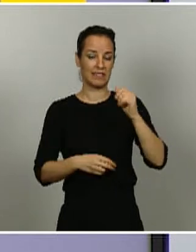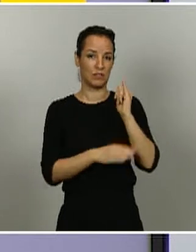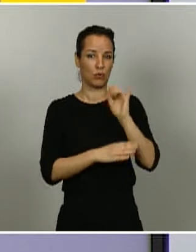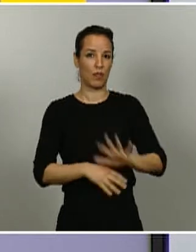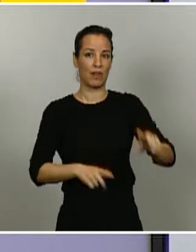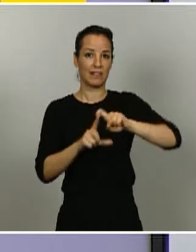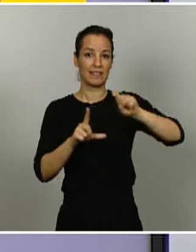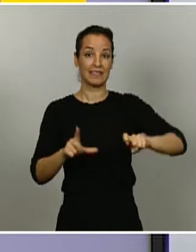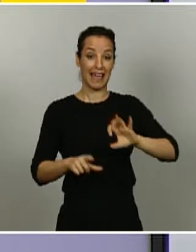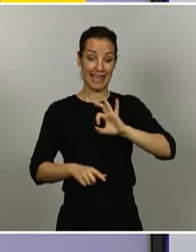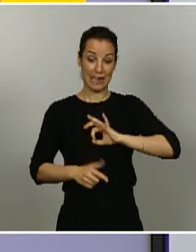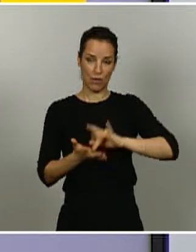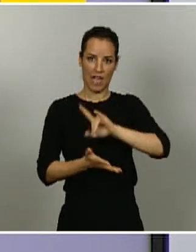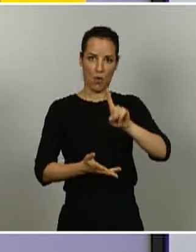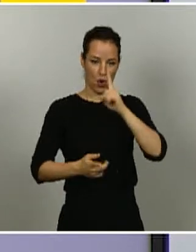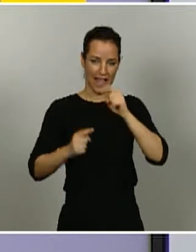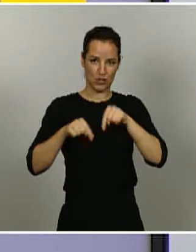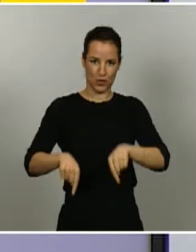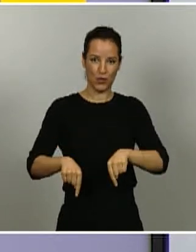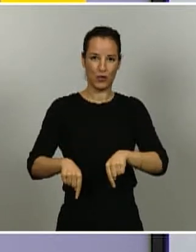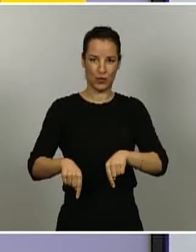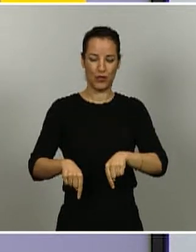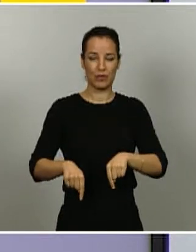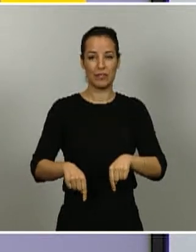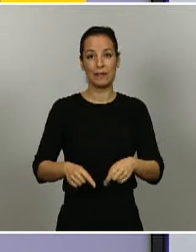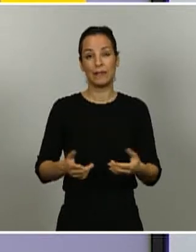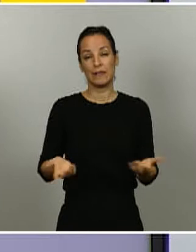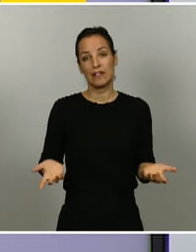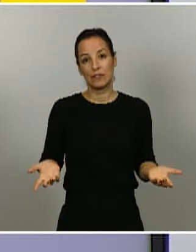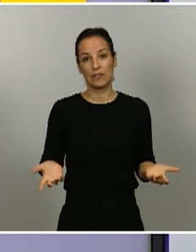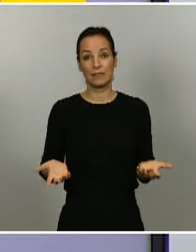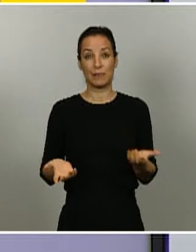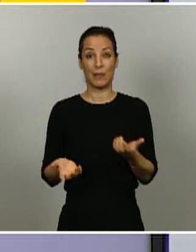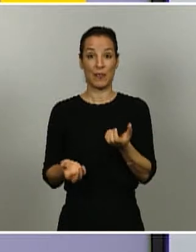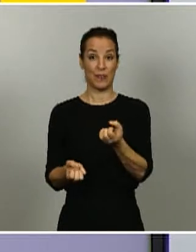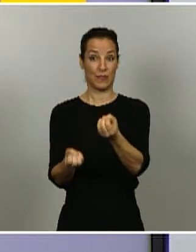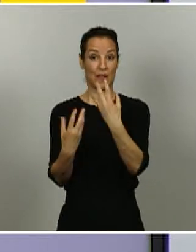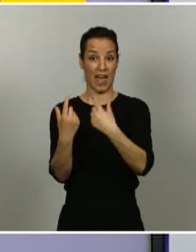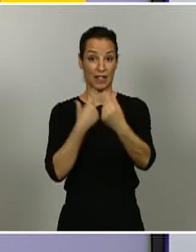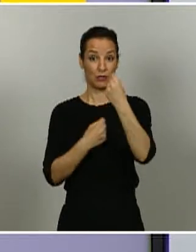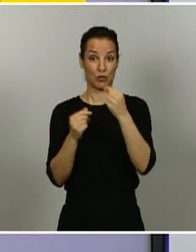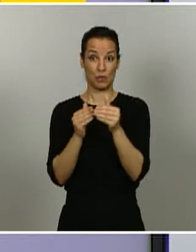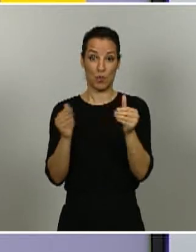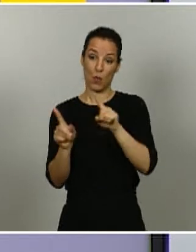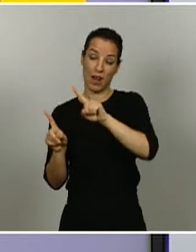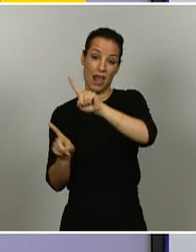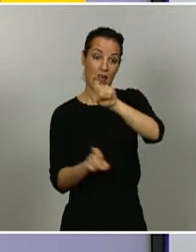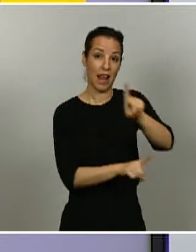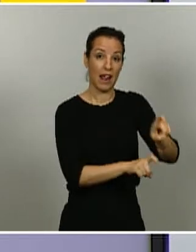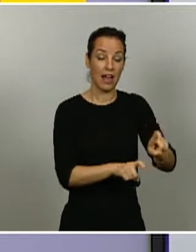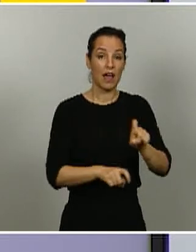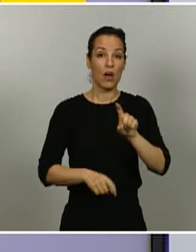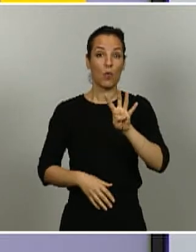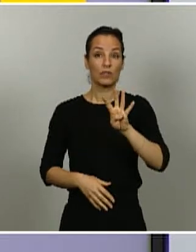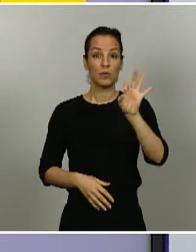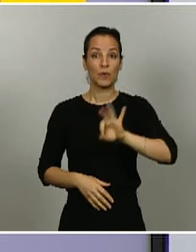año. Y en ese sentido, por los datos que tenemos de esta primera ronda, tenemos un 4% de población